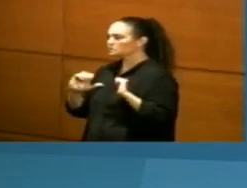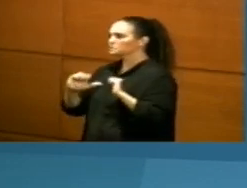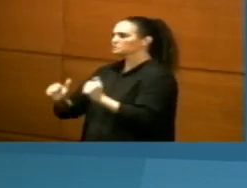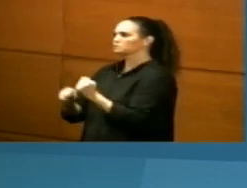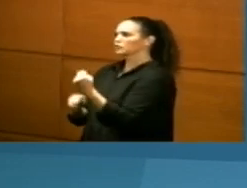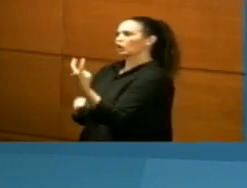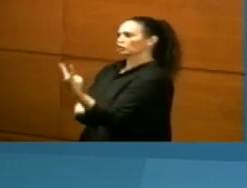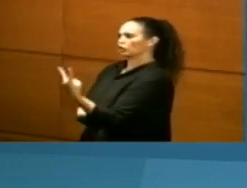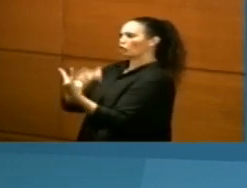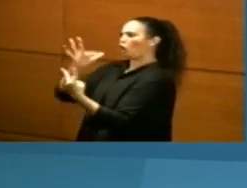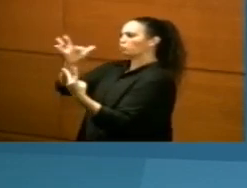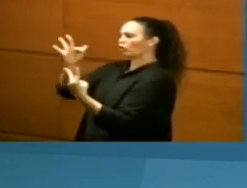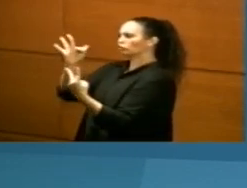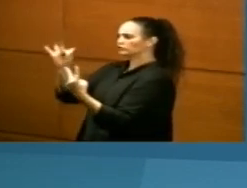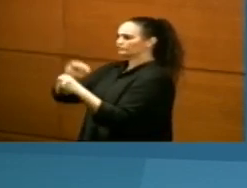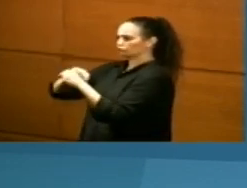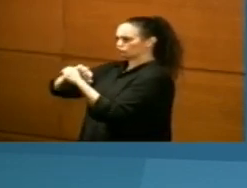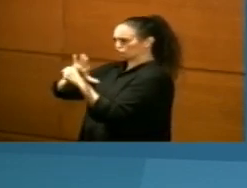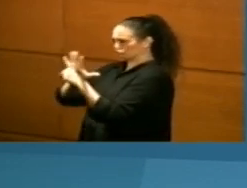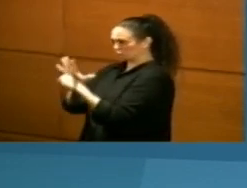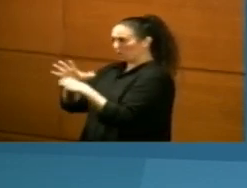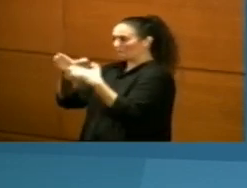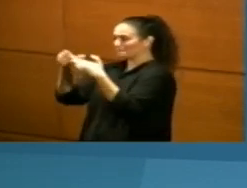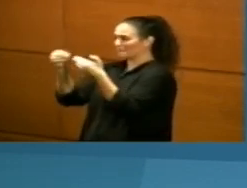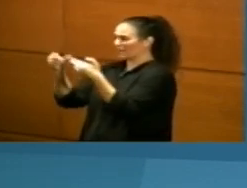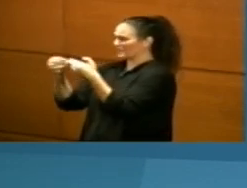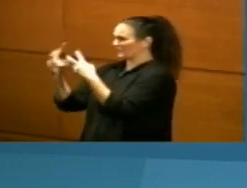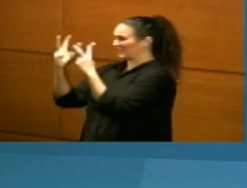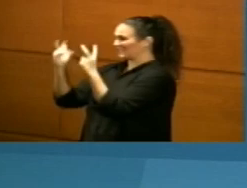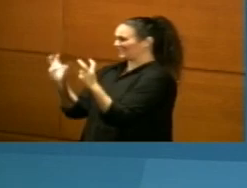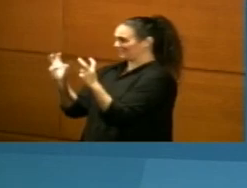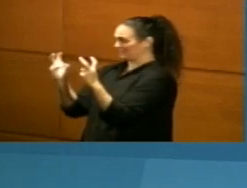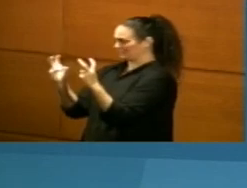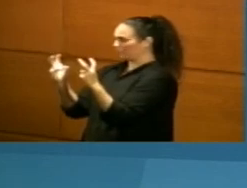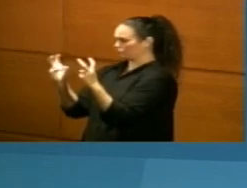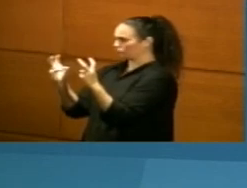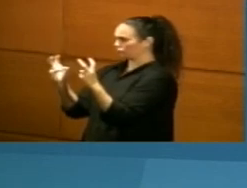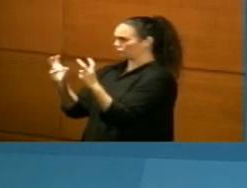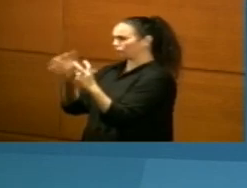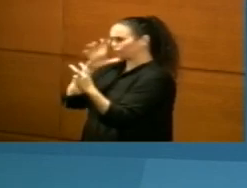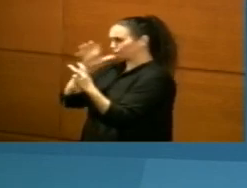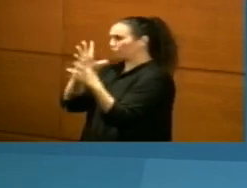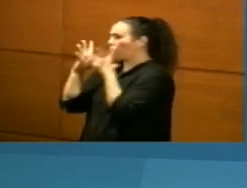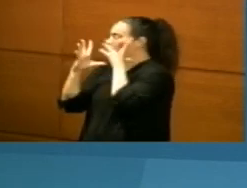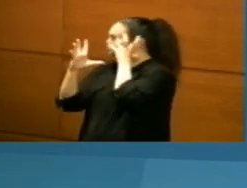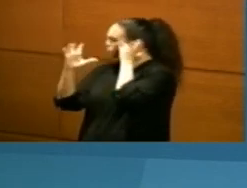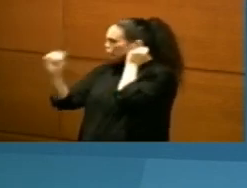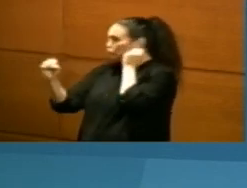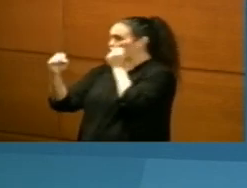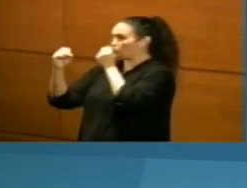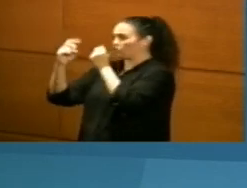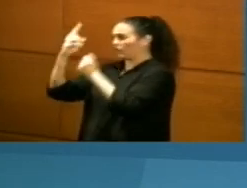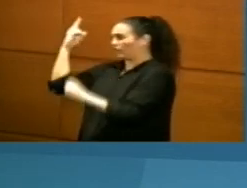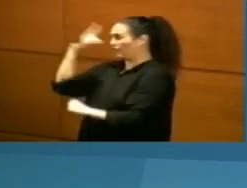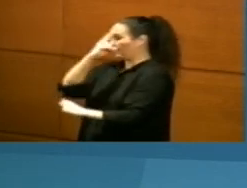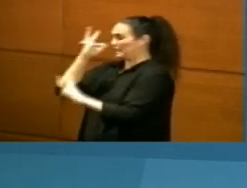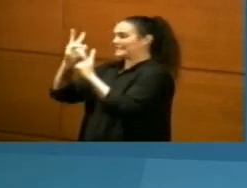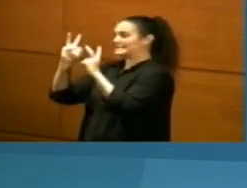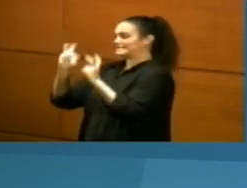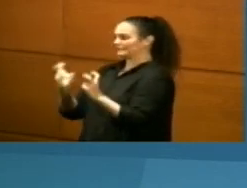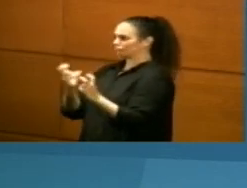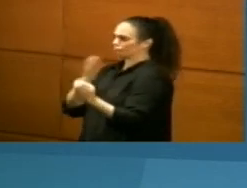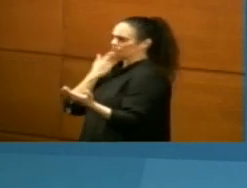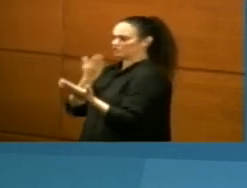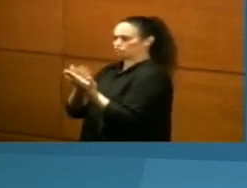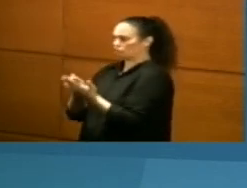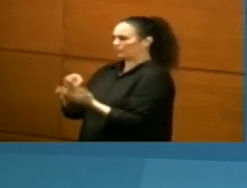positivos en coronavirus en pacientes que estaban ingresados. Como saben, por el protocolo de ingreso que exige realizar esta